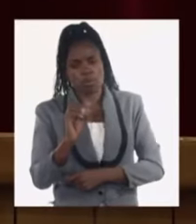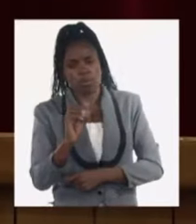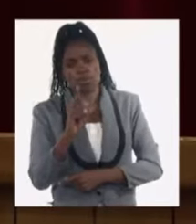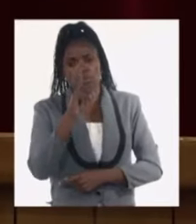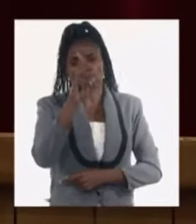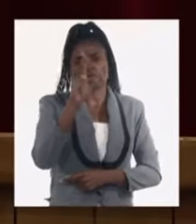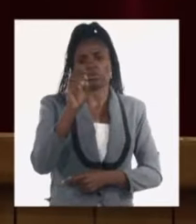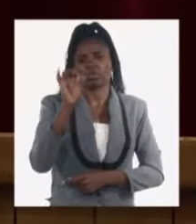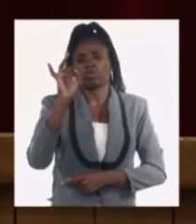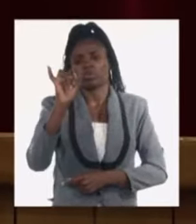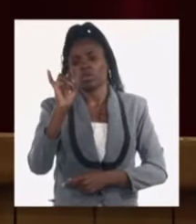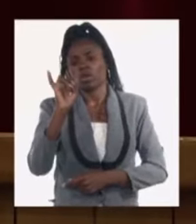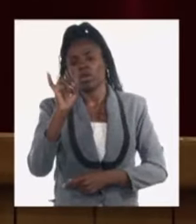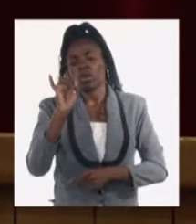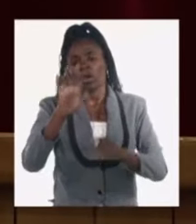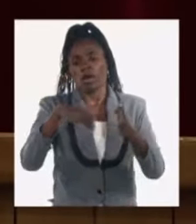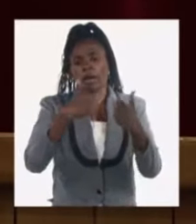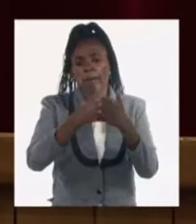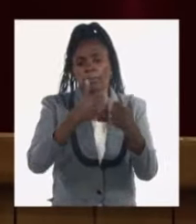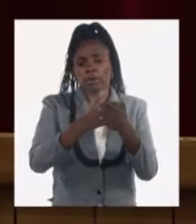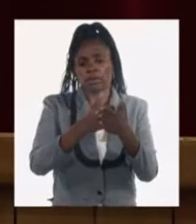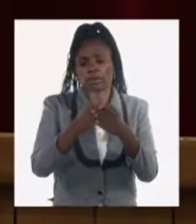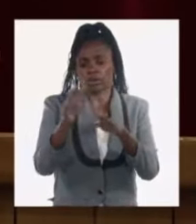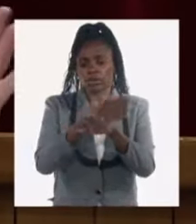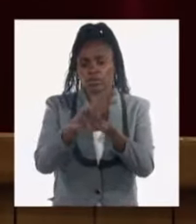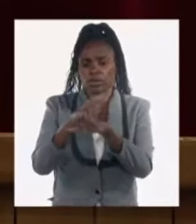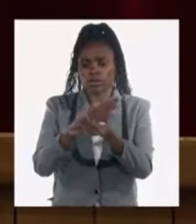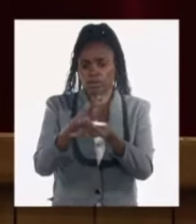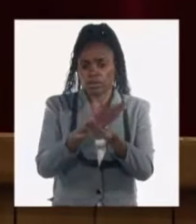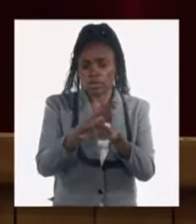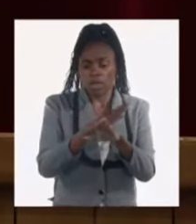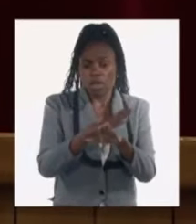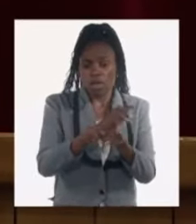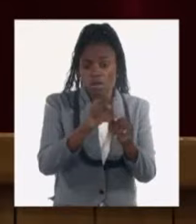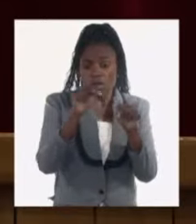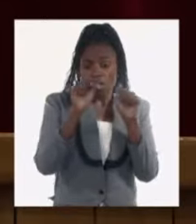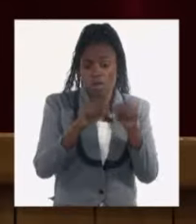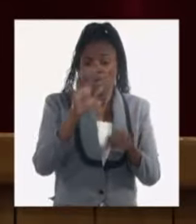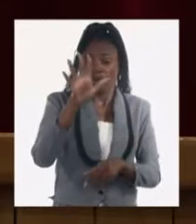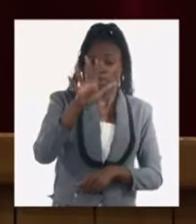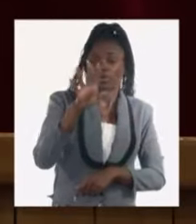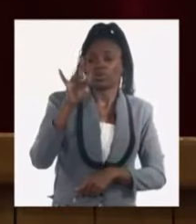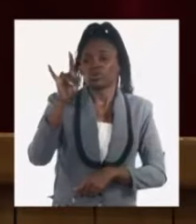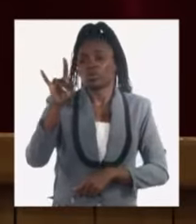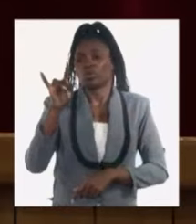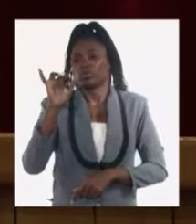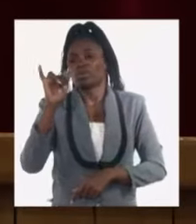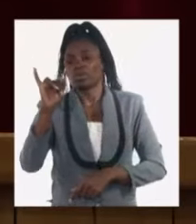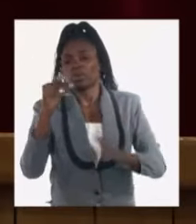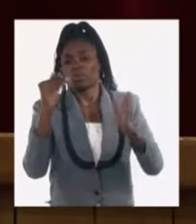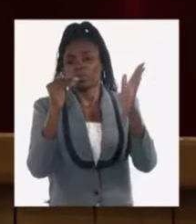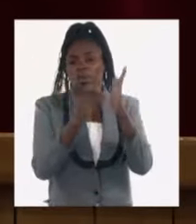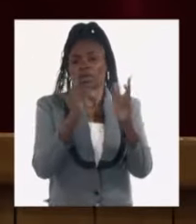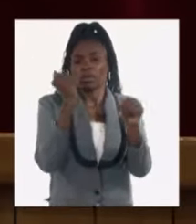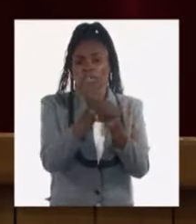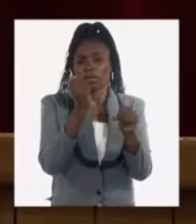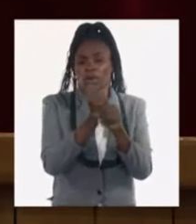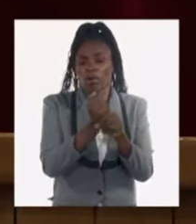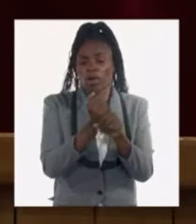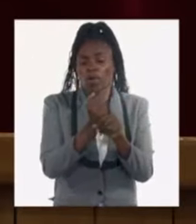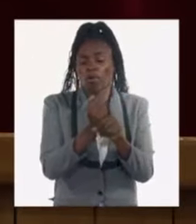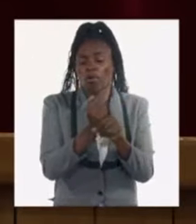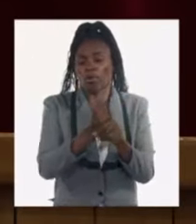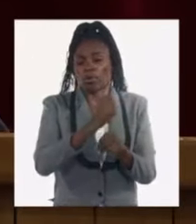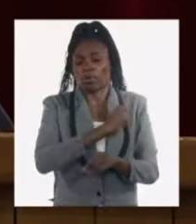106 empresas mixtas que están en operación y en el entorno de unos 596.000 trabajadores por cuenta